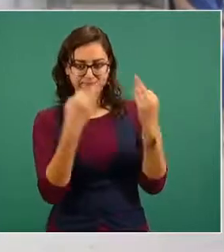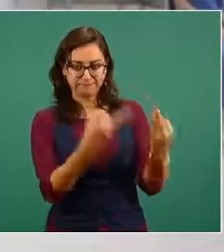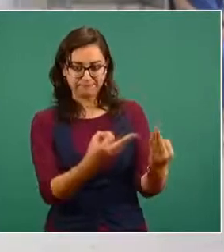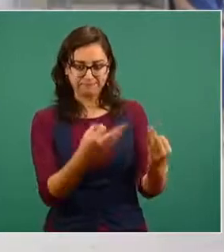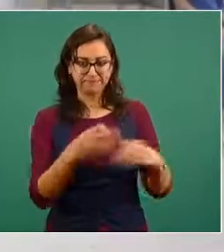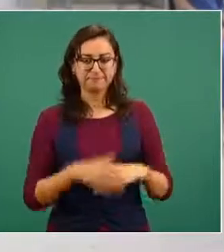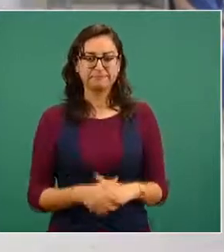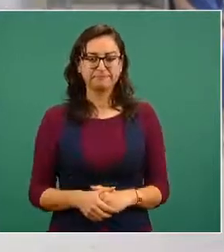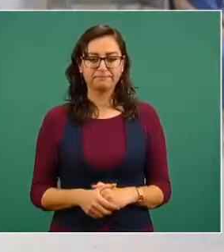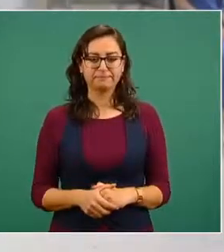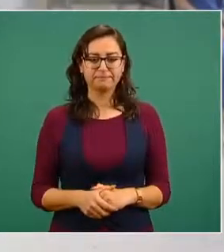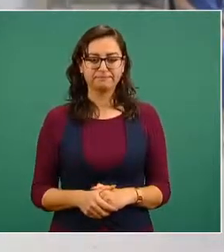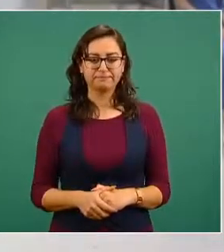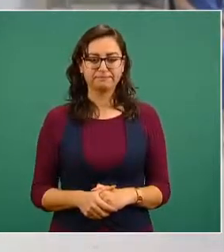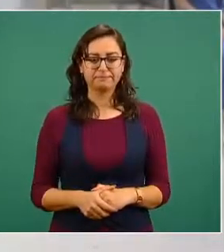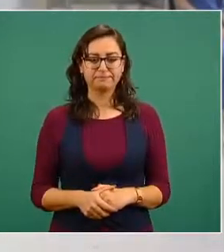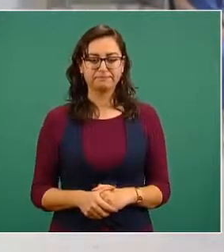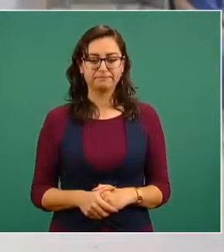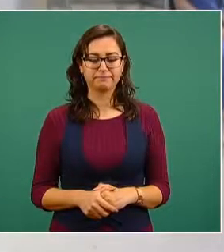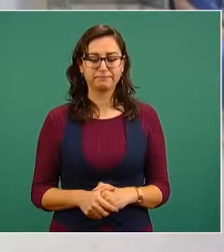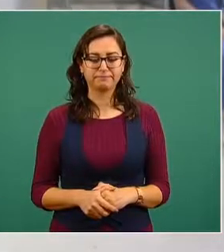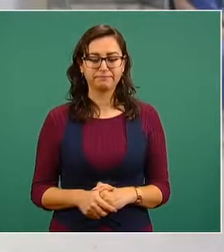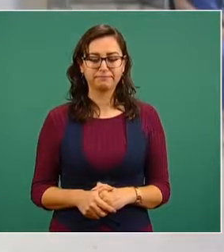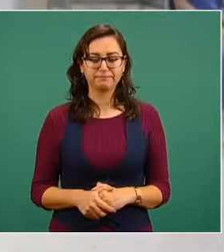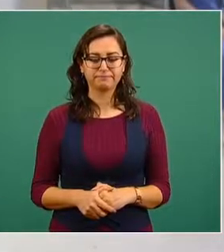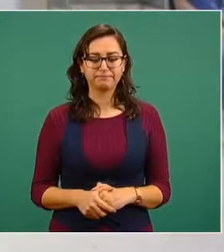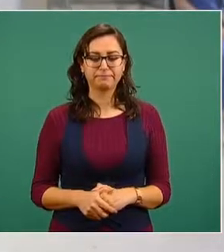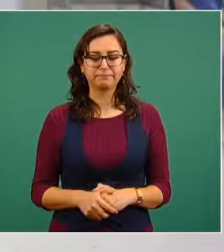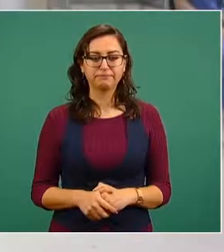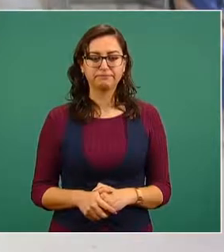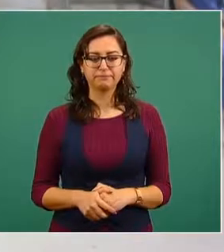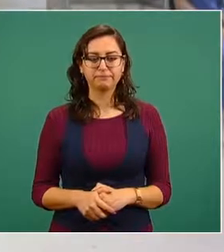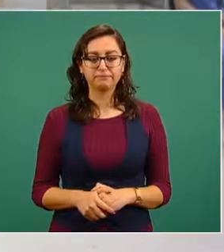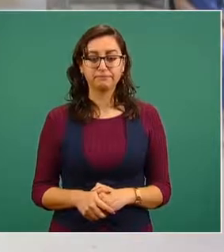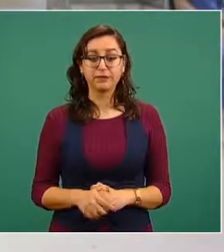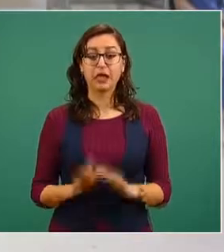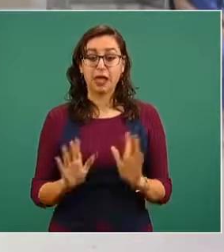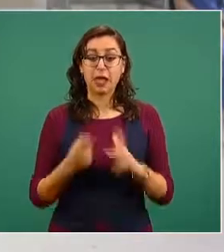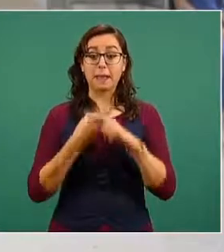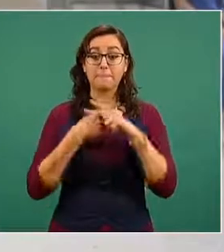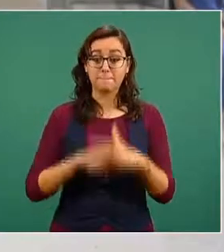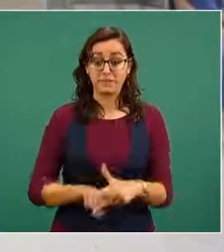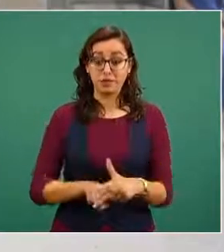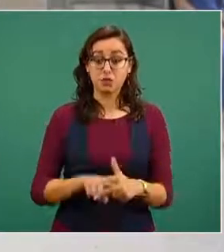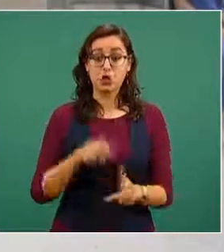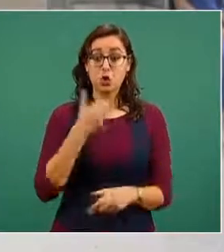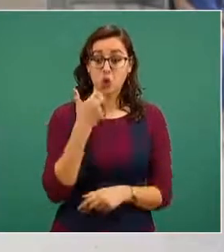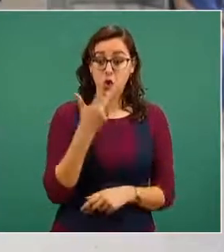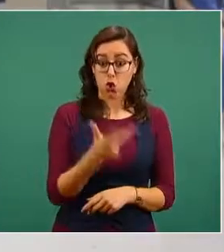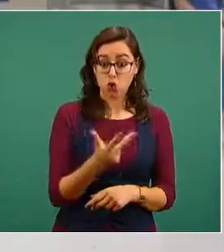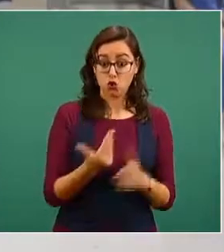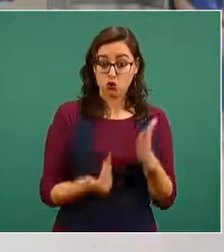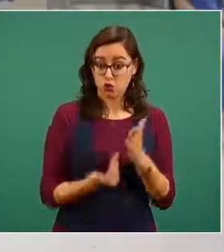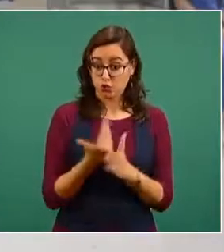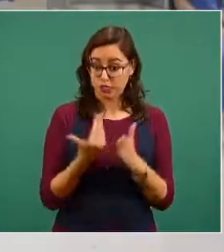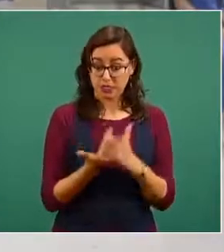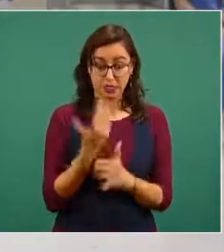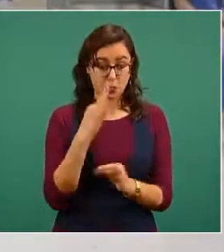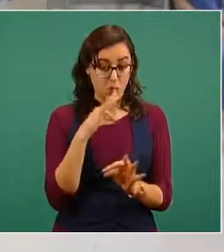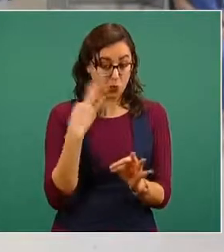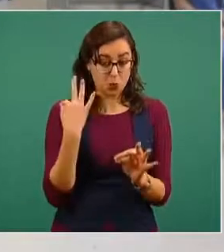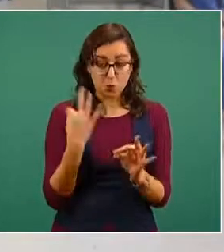con nuestra célula de vacunación la cual desde las ocho de la mañana de hoy de manera puntual